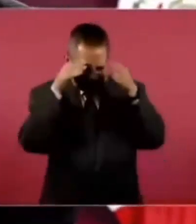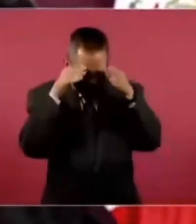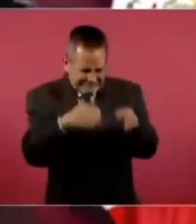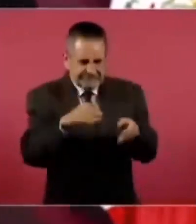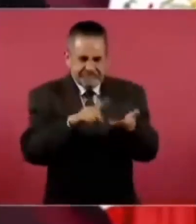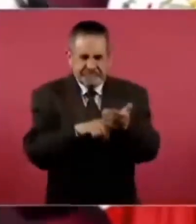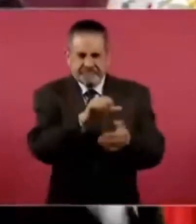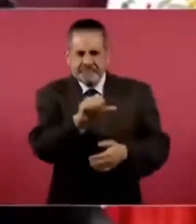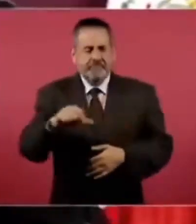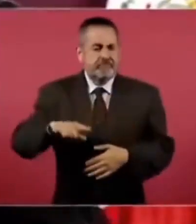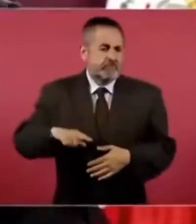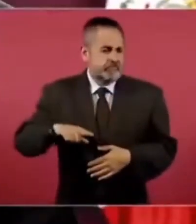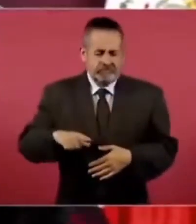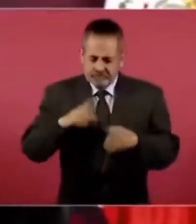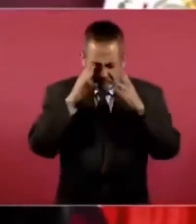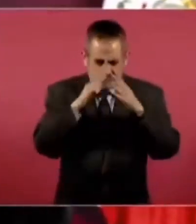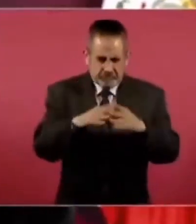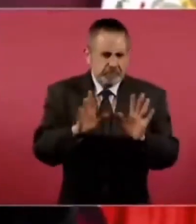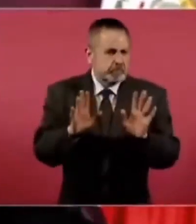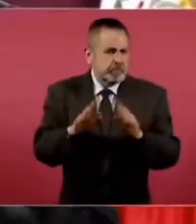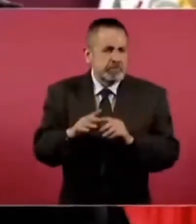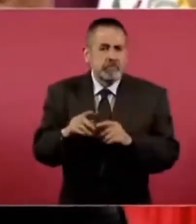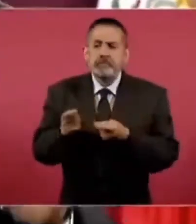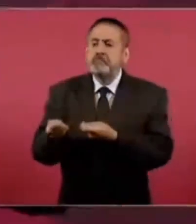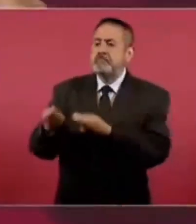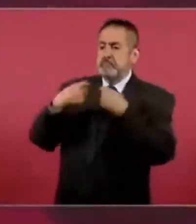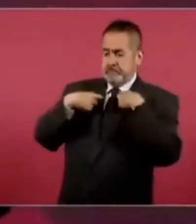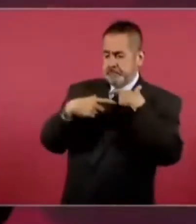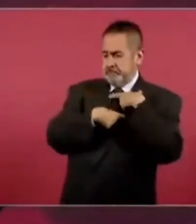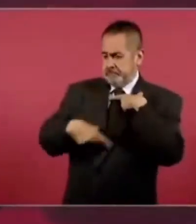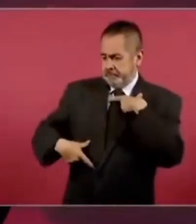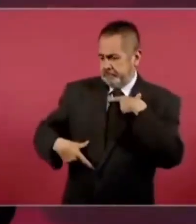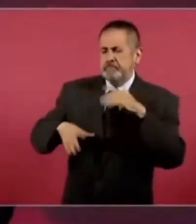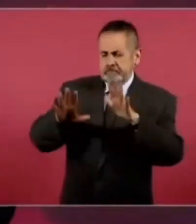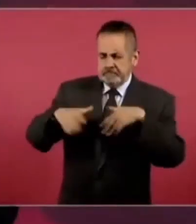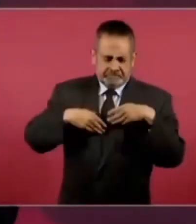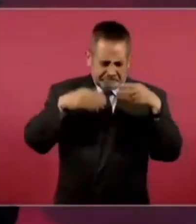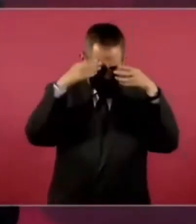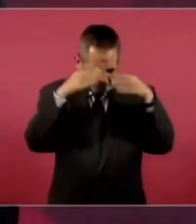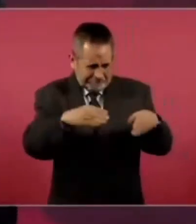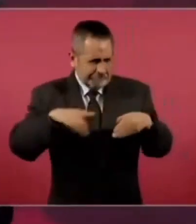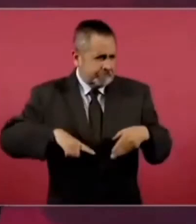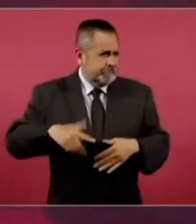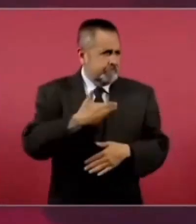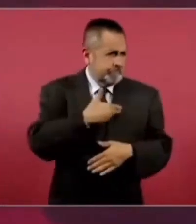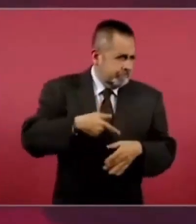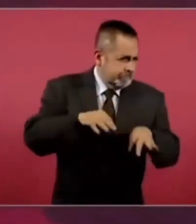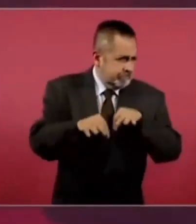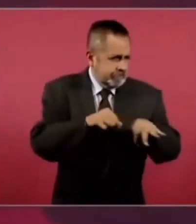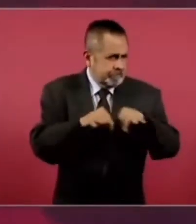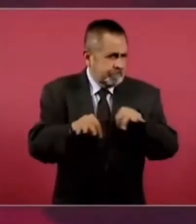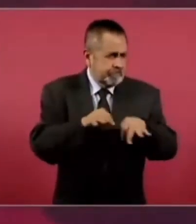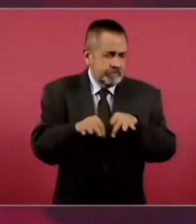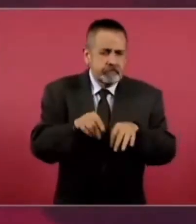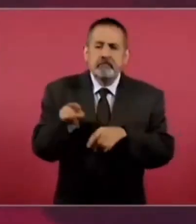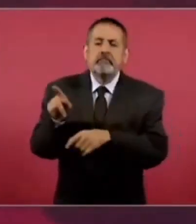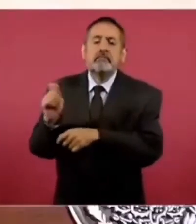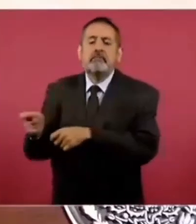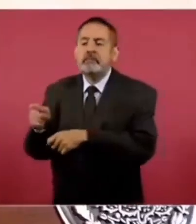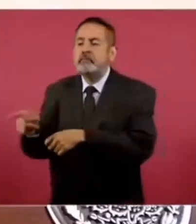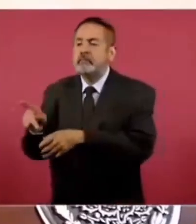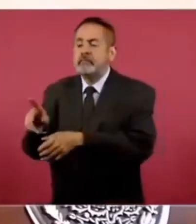De por sí, desde el principio fue gobierno, pero tenía una licencia